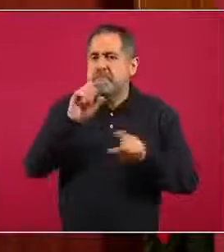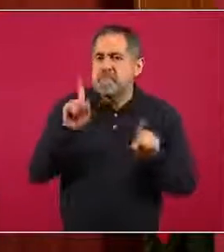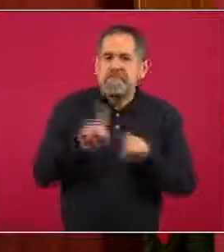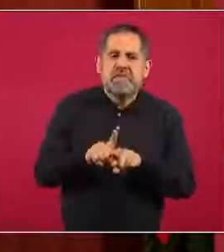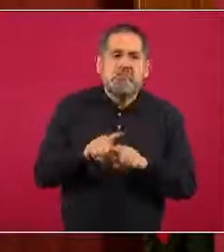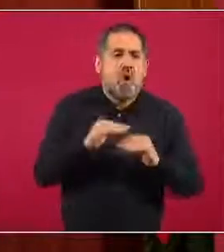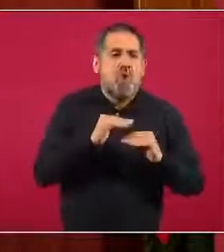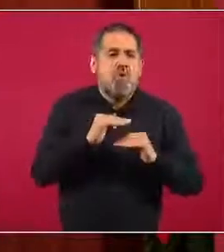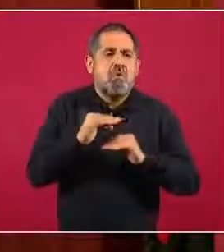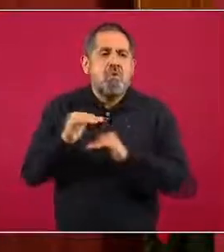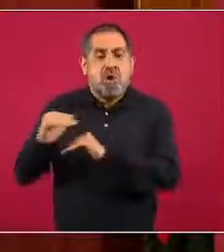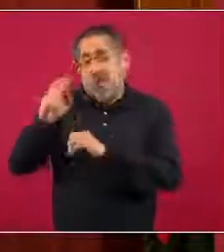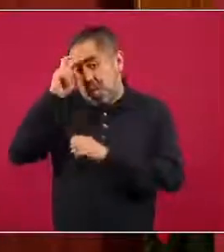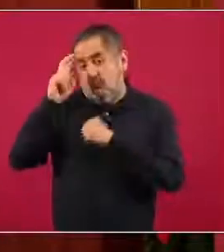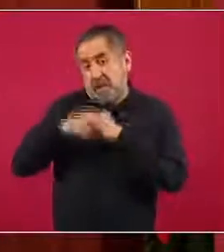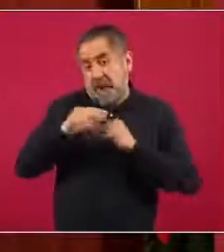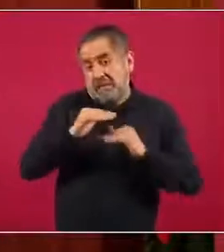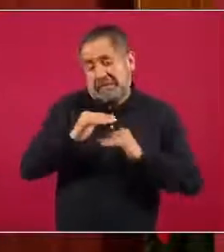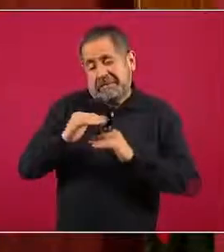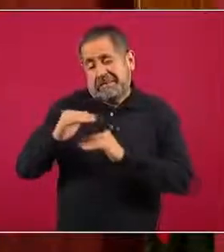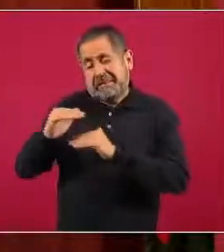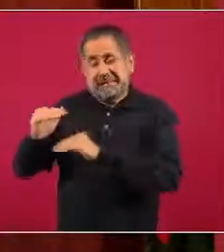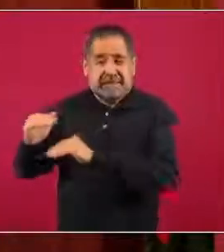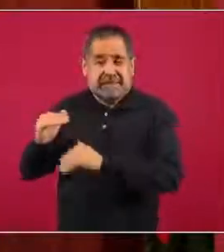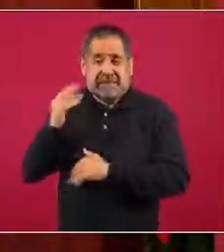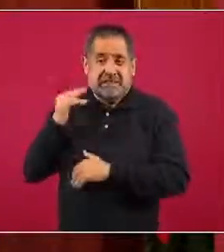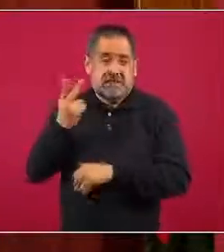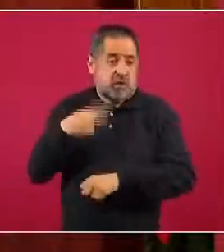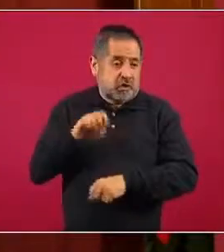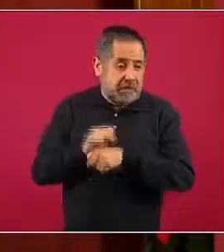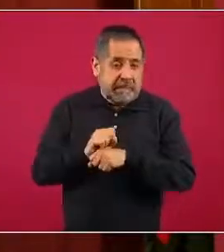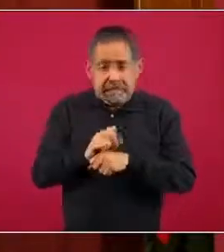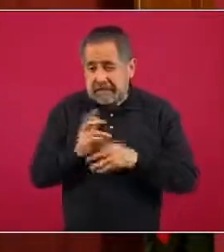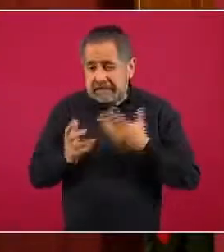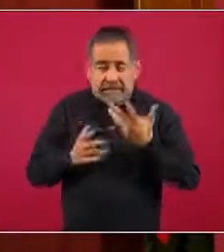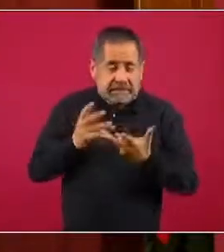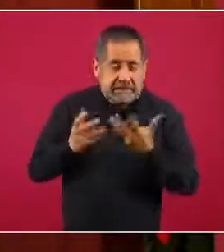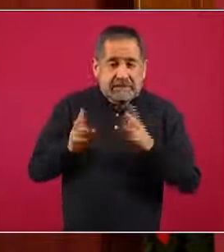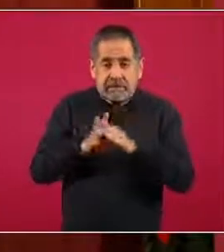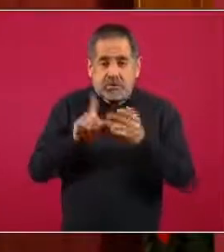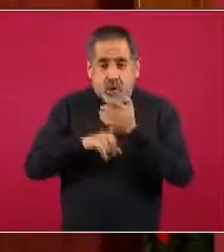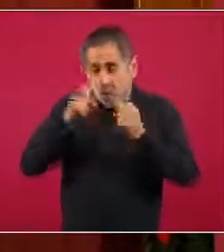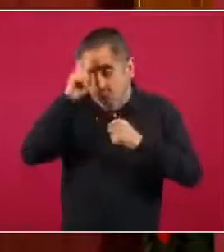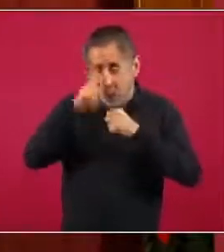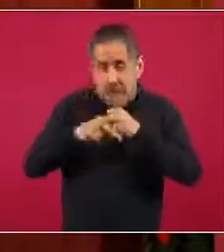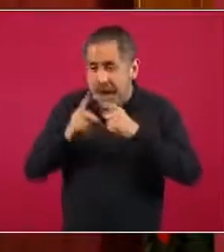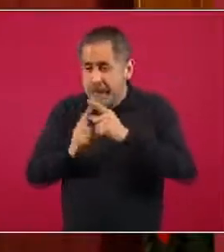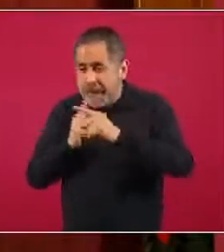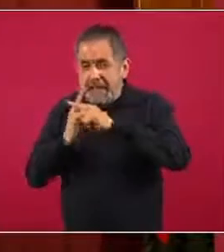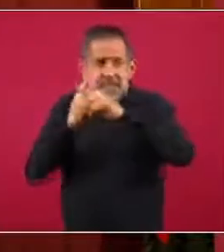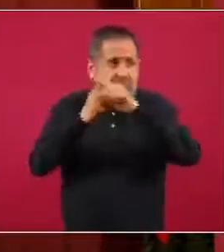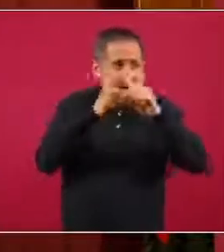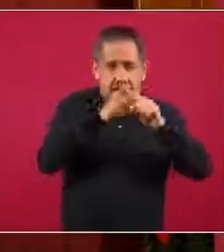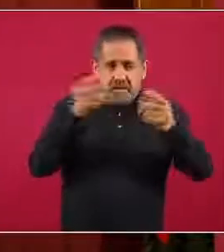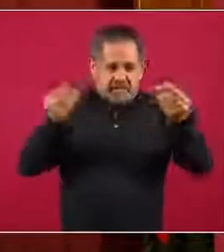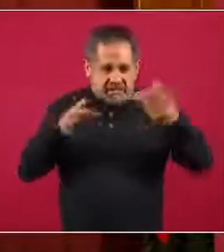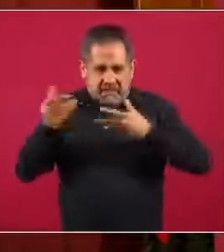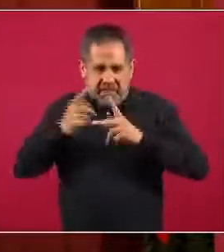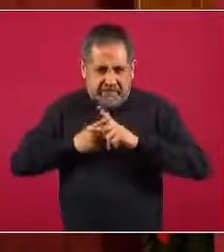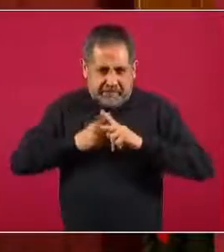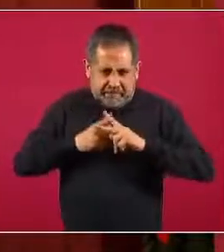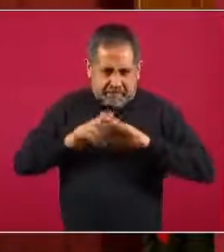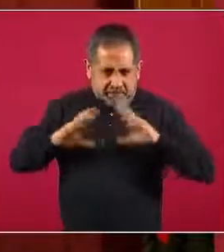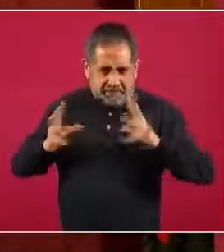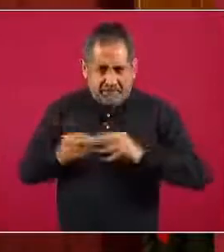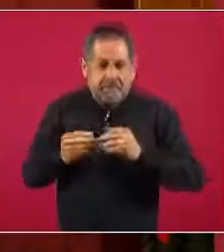y estamos teniendo en las últimas dos semanas para efecto de los países que integran al continente europeo y la sumatoria que ellos dan de sus